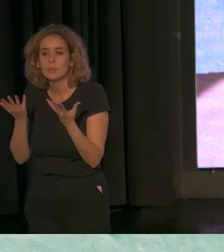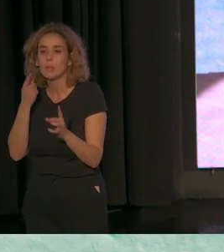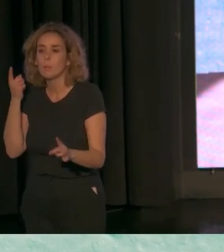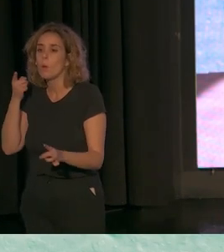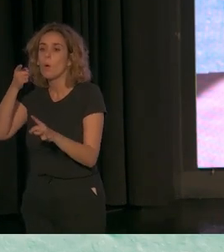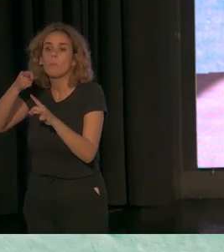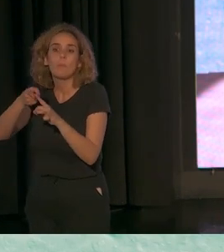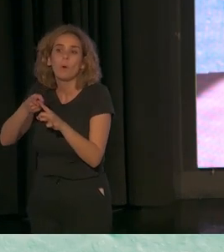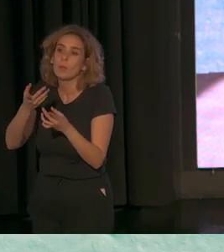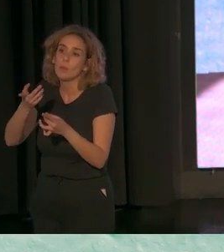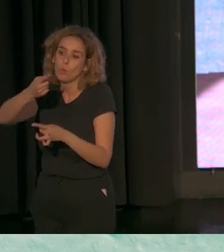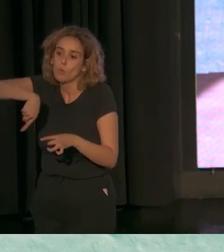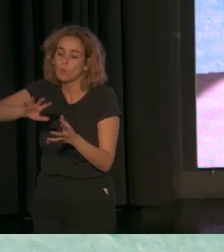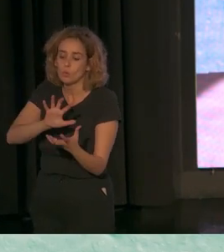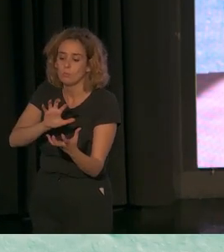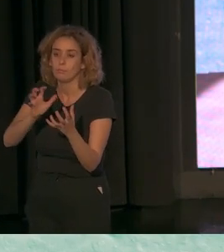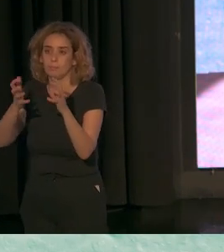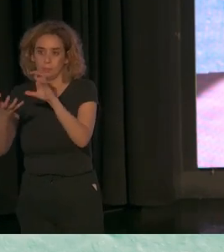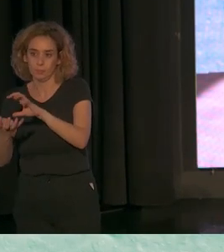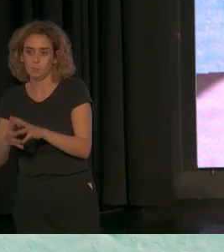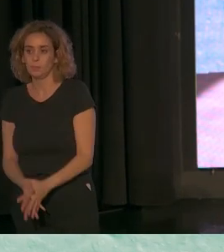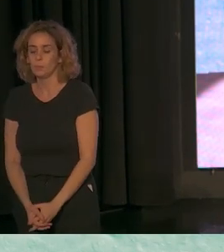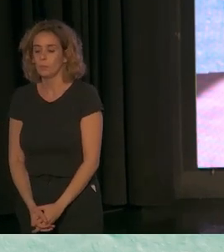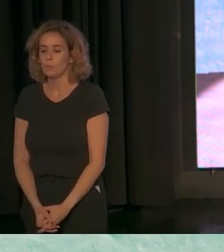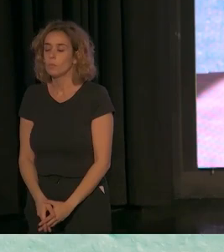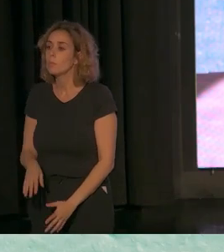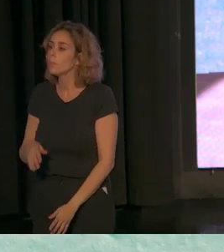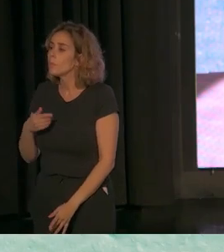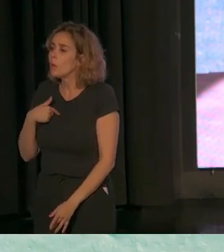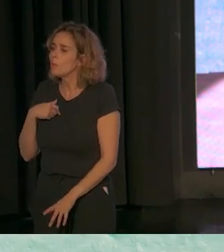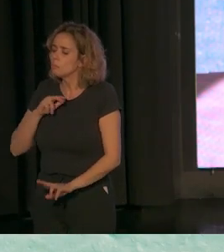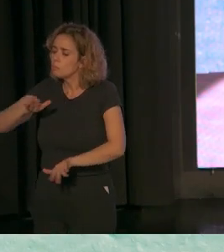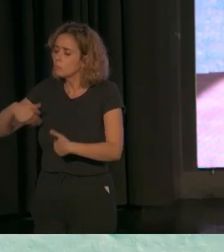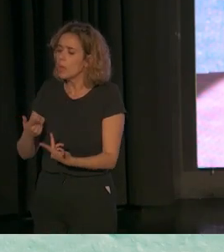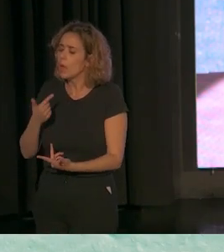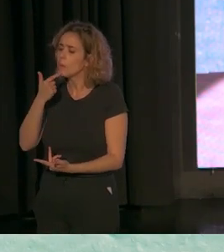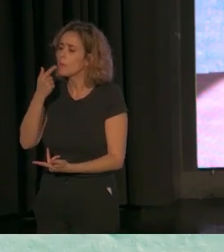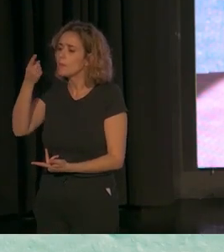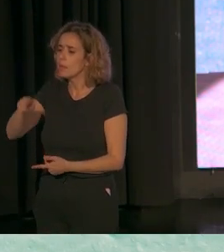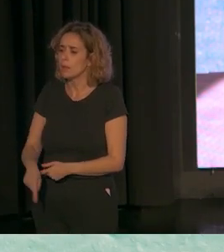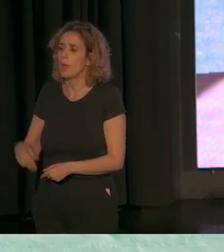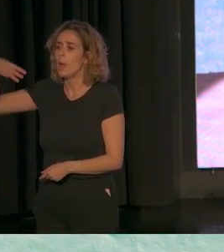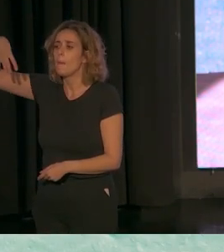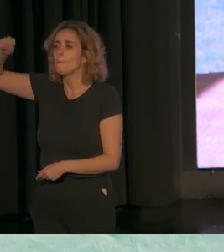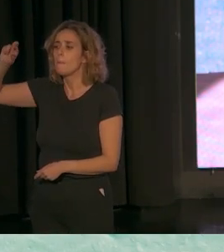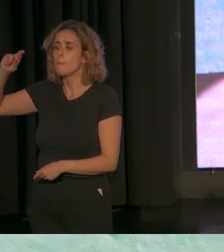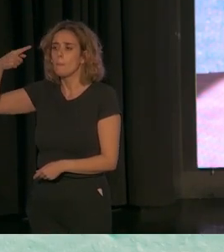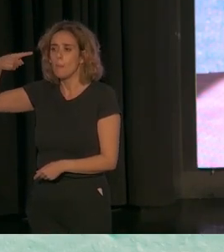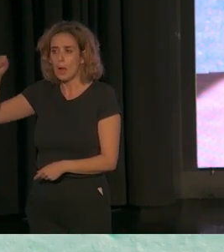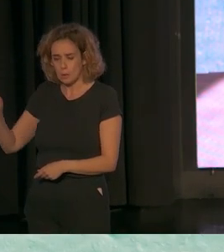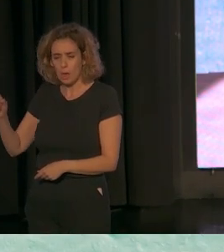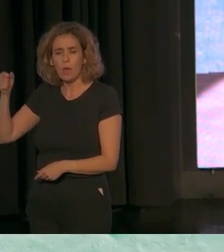la transformación que hemos tenido. Déjame señalar también, por muchas razones, a Marga. Marga,